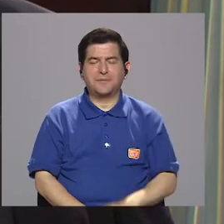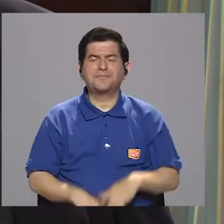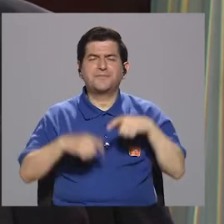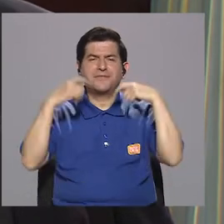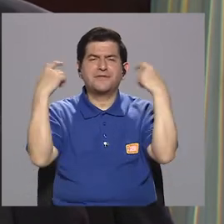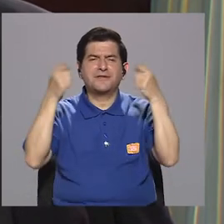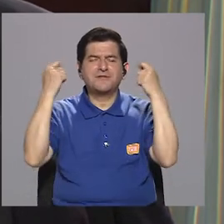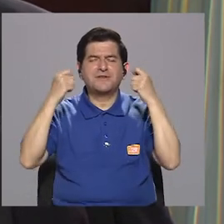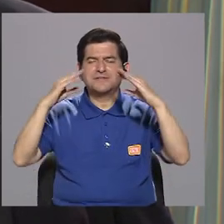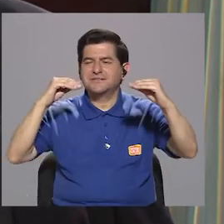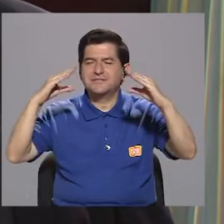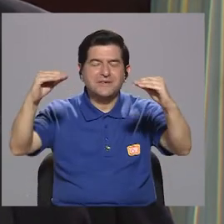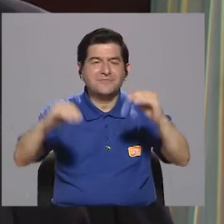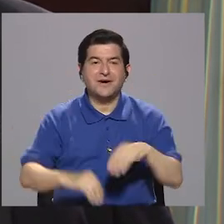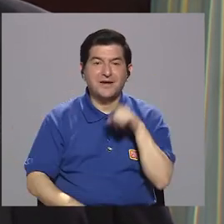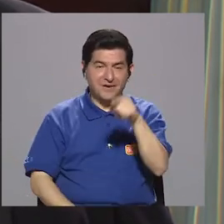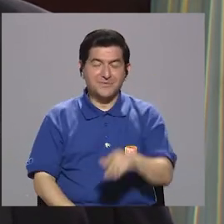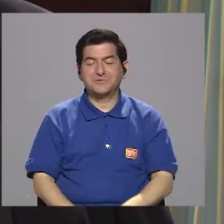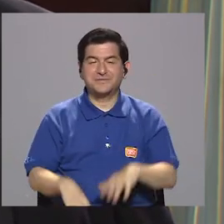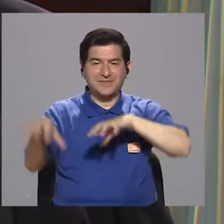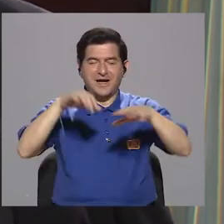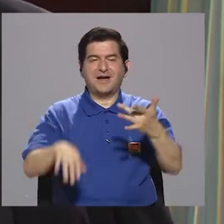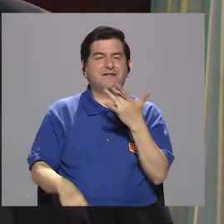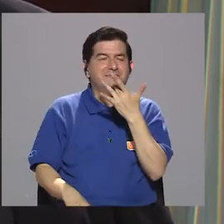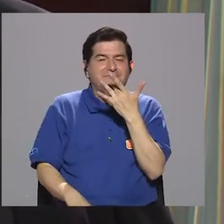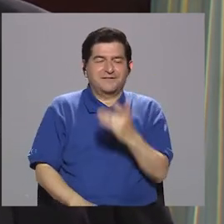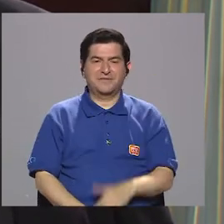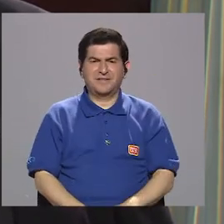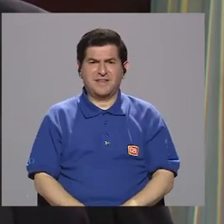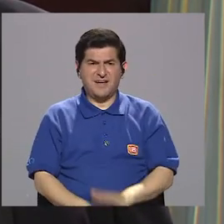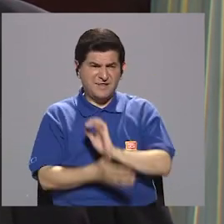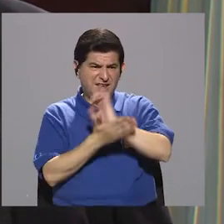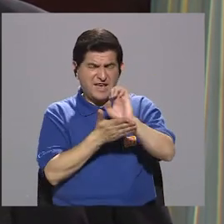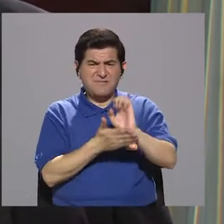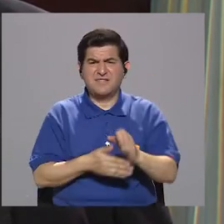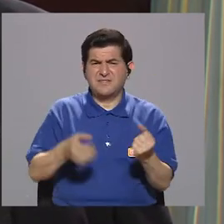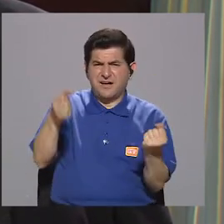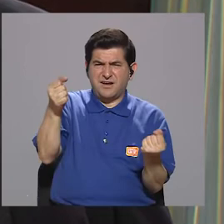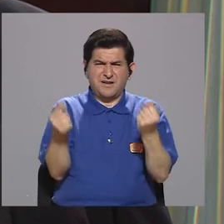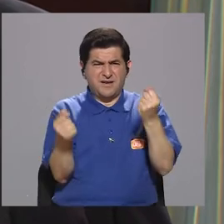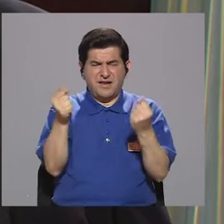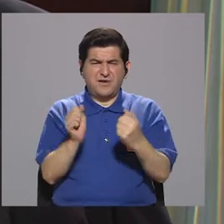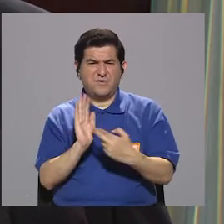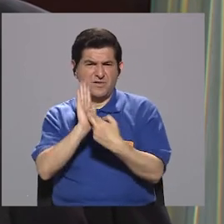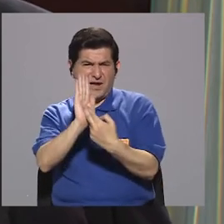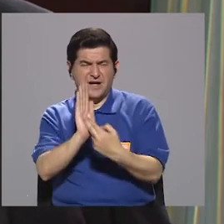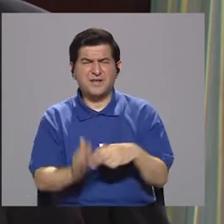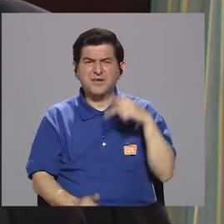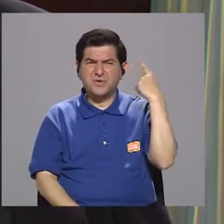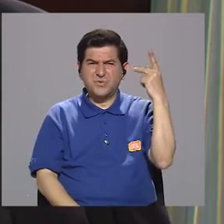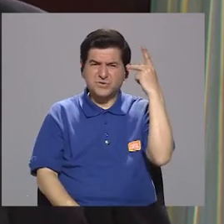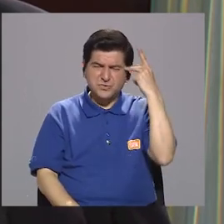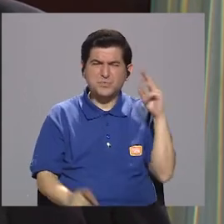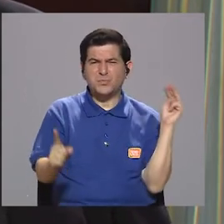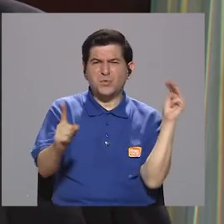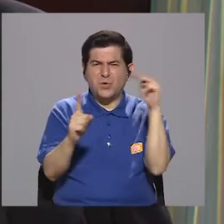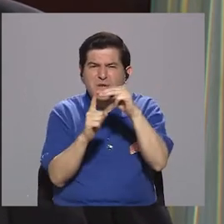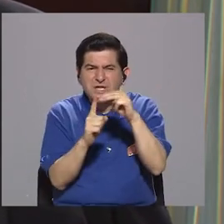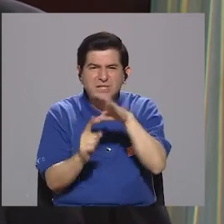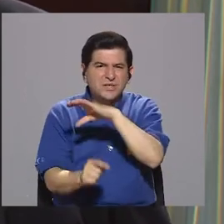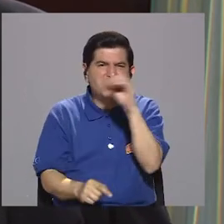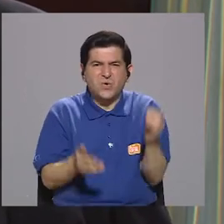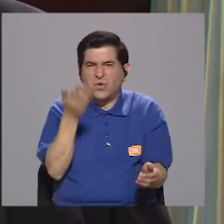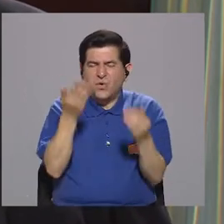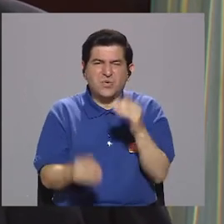de la Luz es su trapito dominguiar. ¿Cómo evitar que las carrozas en ocasiones politicen con sus mensajes e